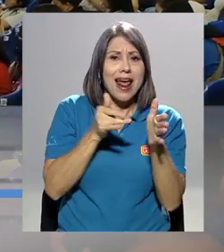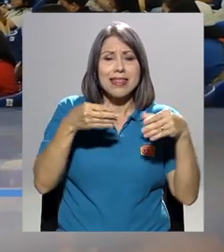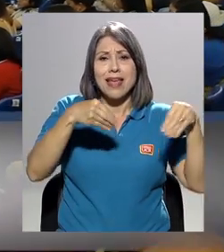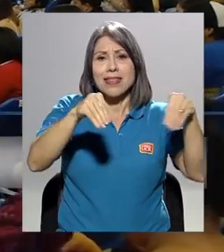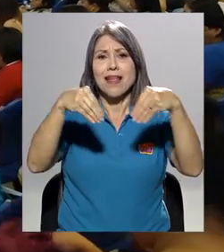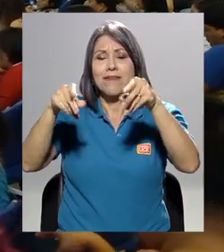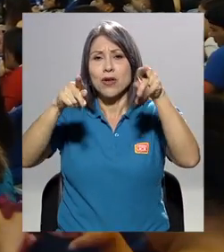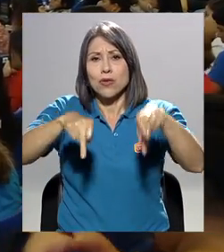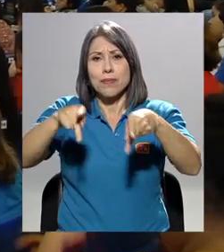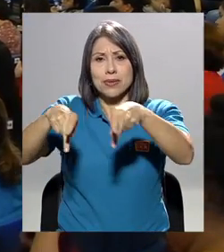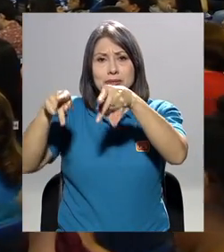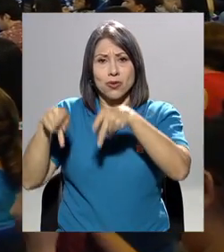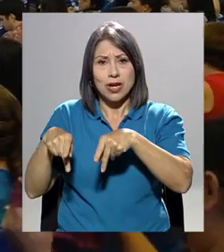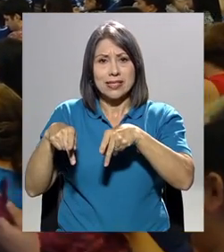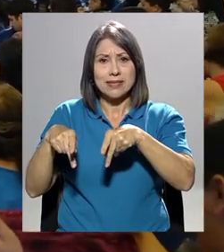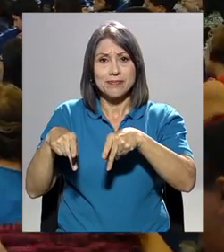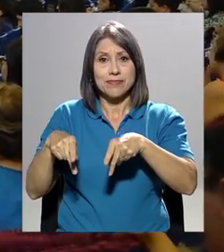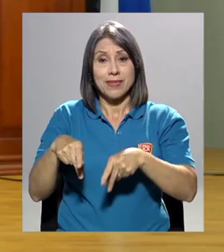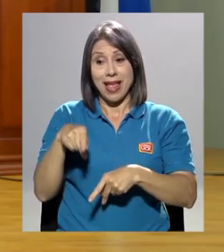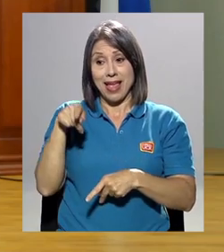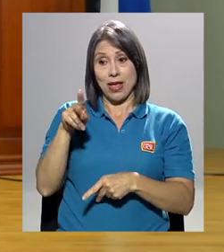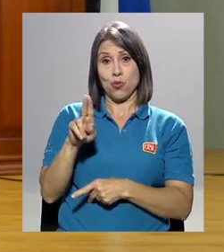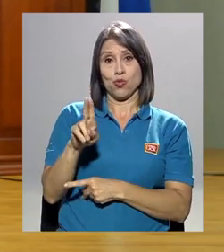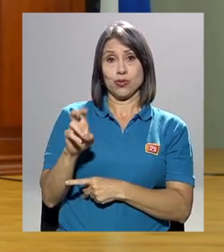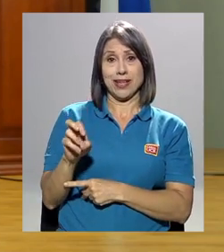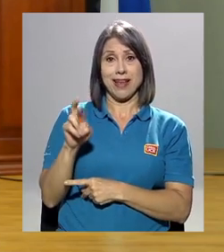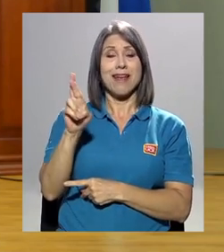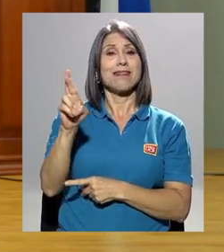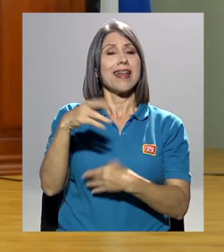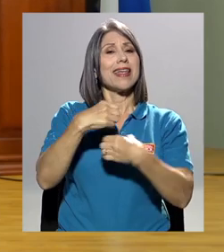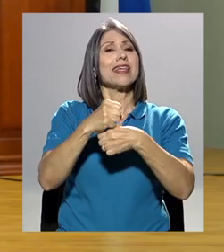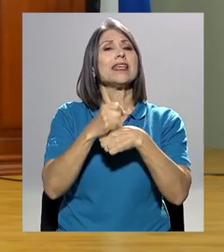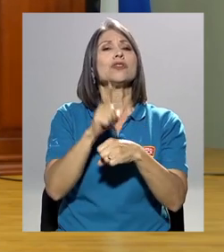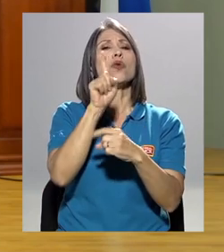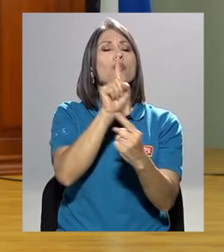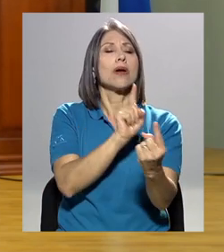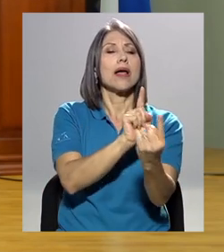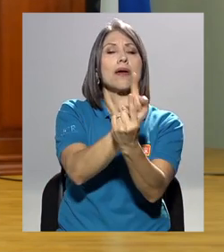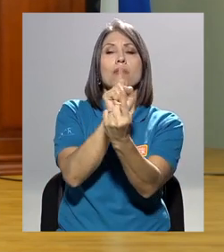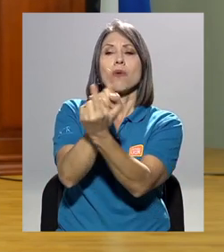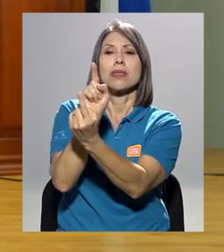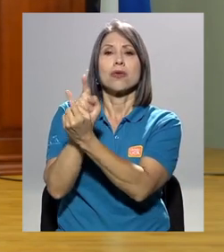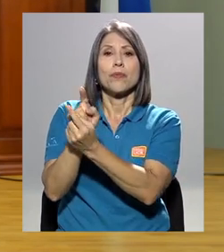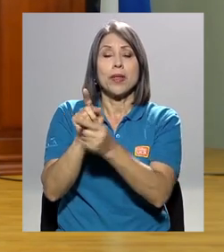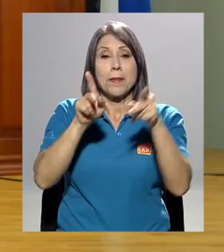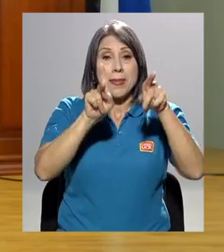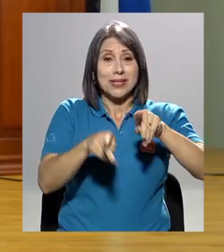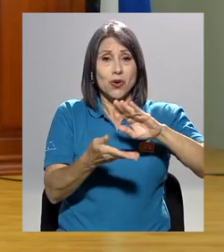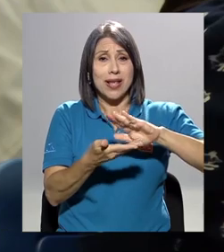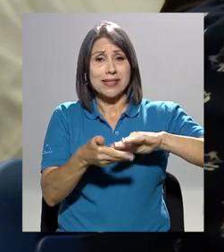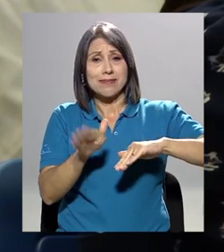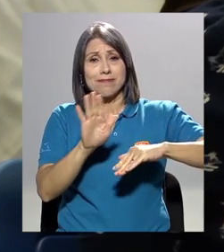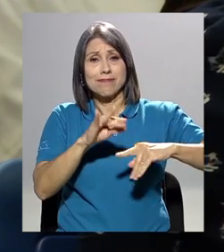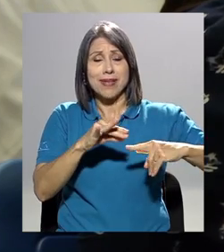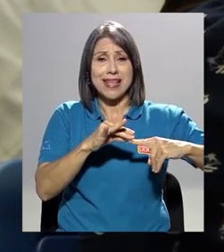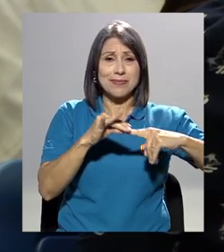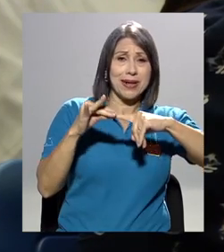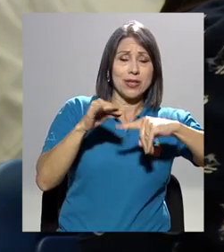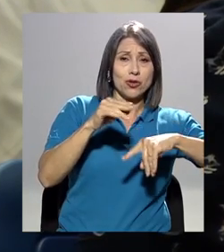en el marco de esta iniciativa, la UCR albergó un espacio de encuentro entre expertos nacionales y extranjeros.